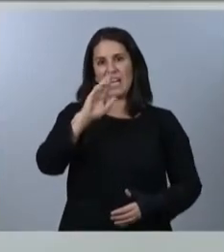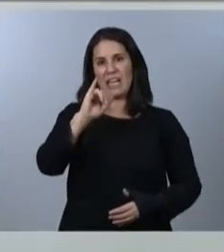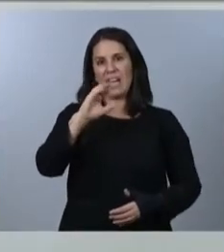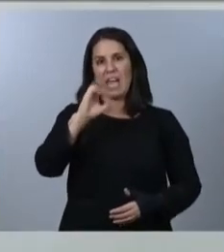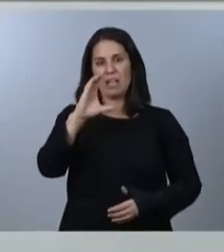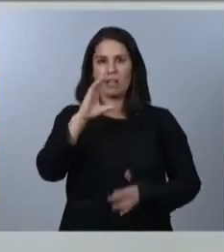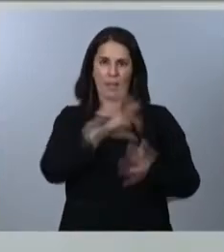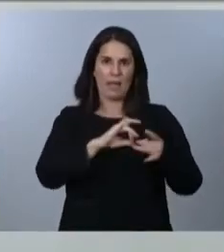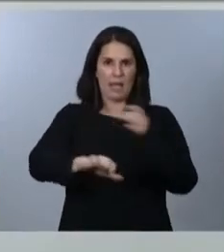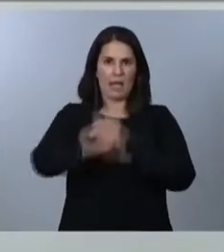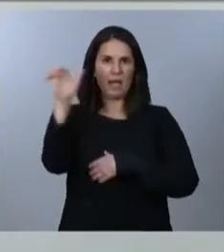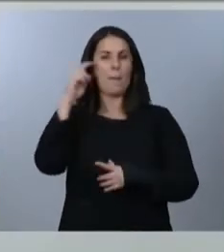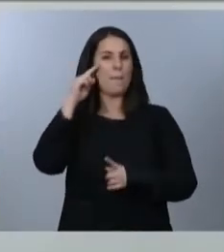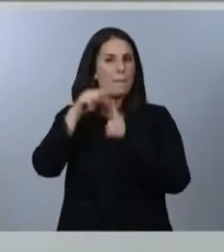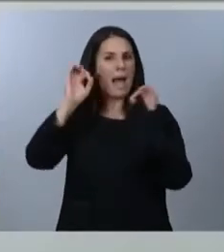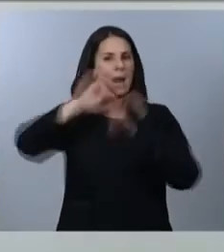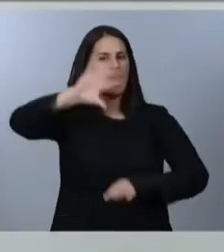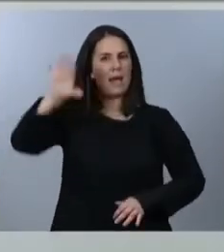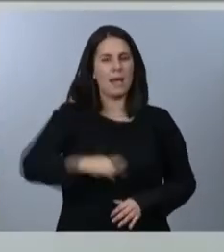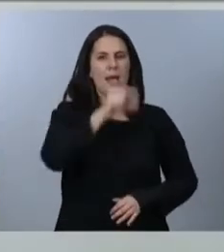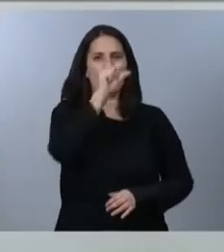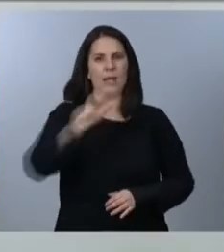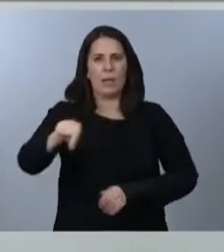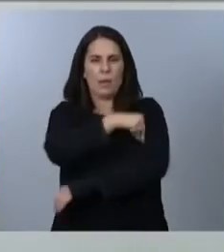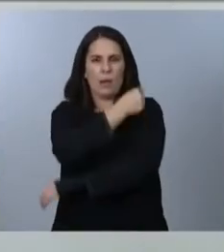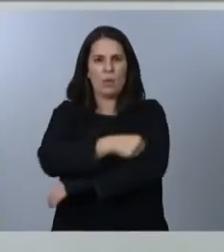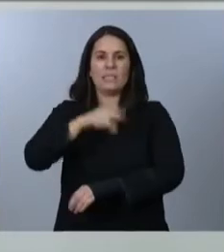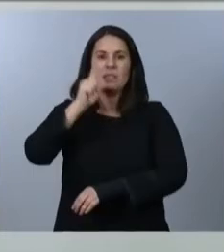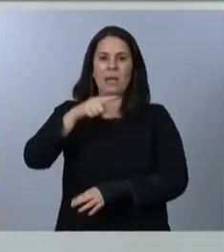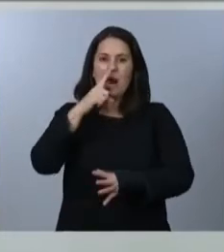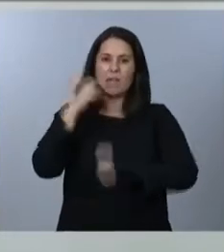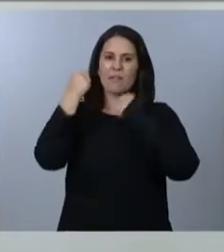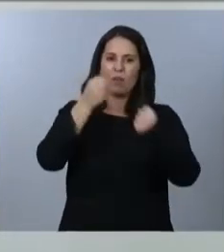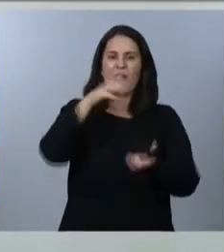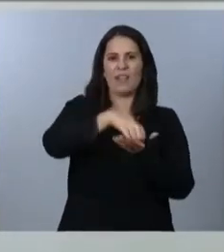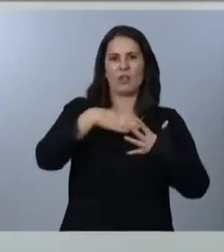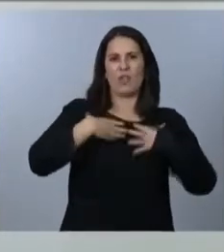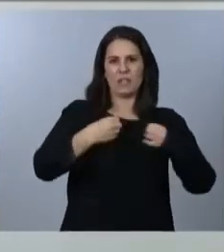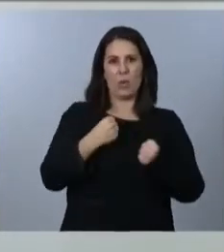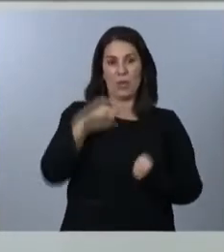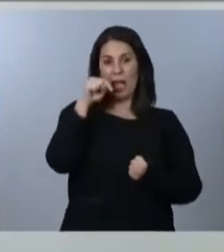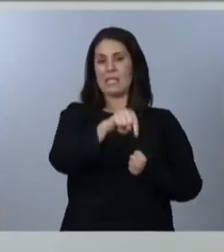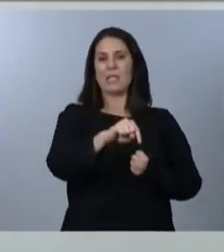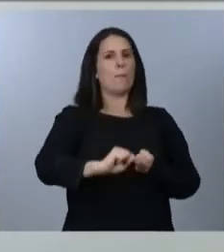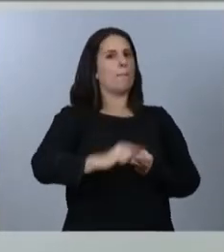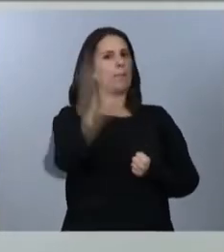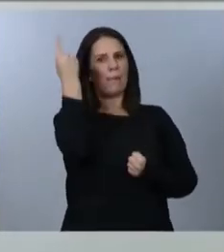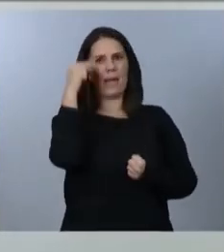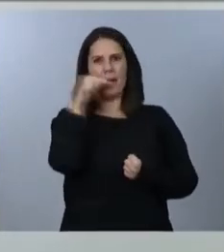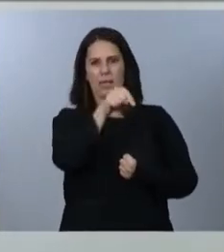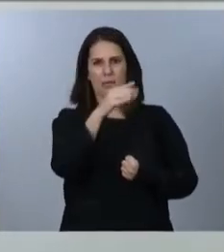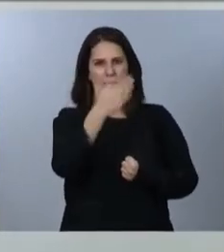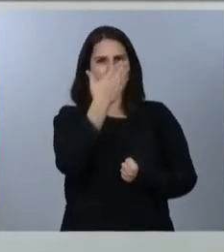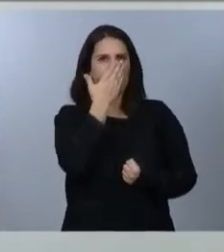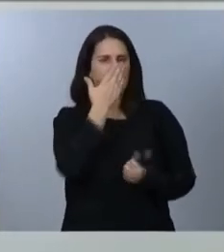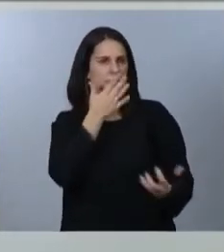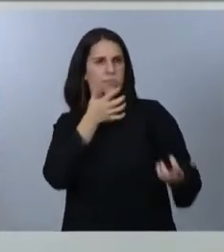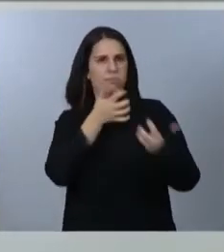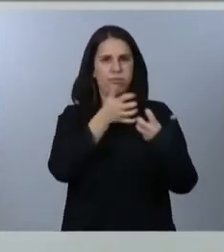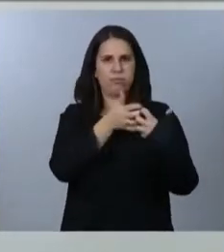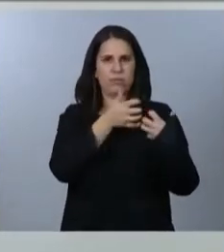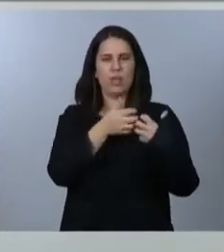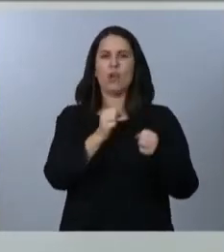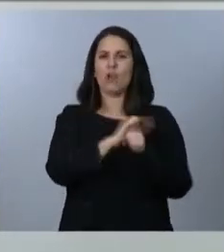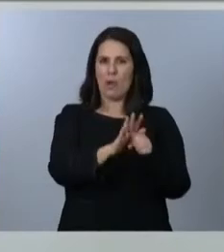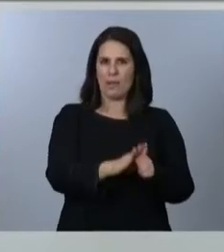vacunas y a reforzar la atención primaria, que es, sin duda alguna, mismo la primera línea de batalla frente al COVID-19. Y, para no